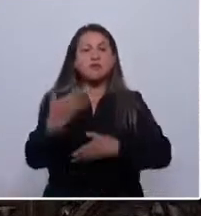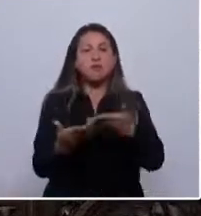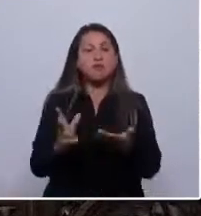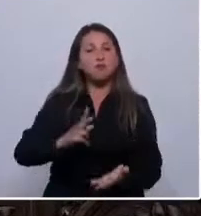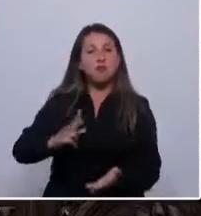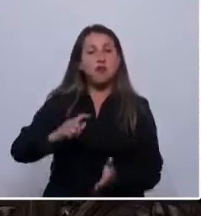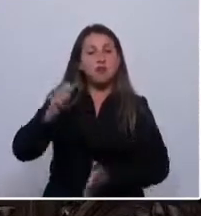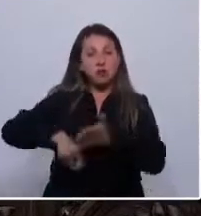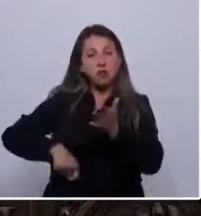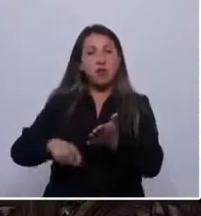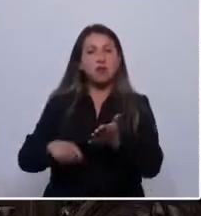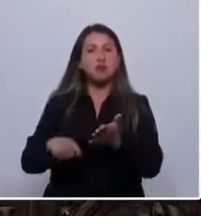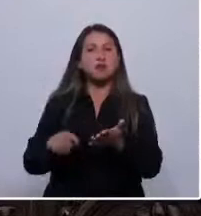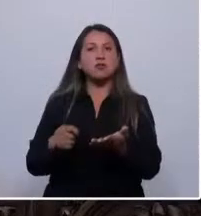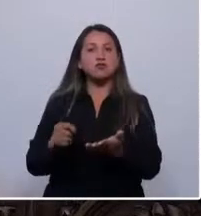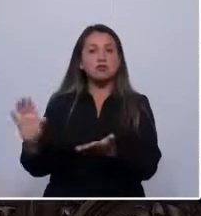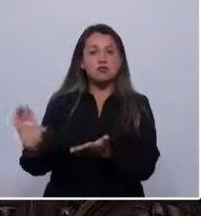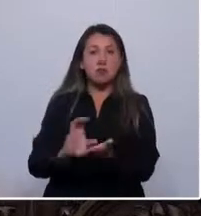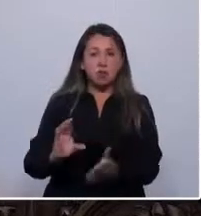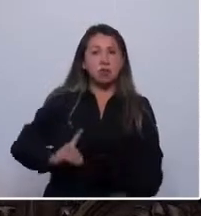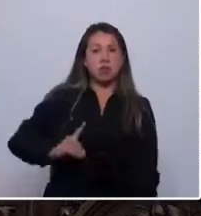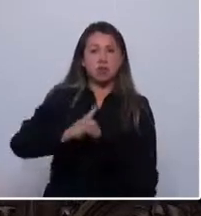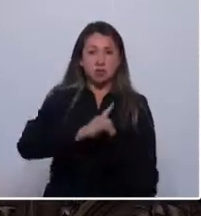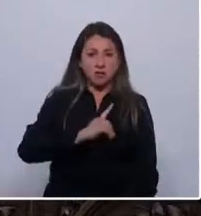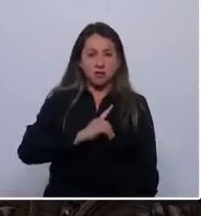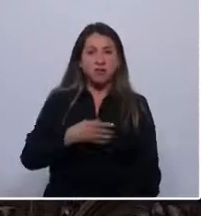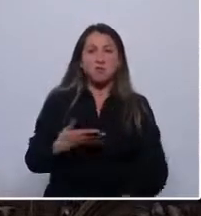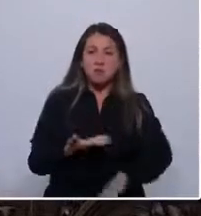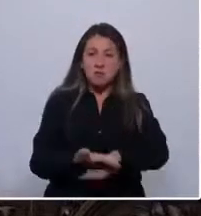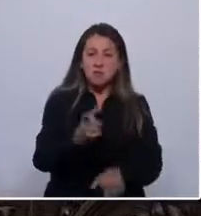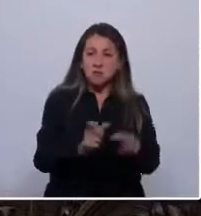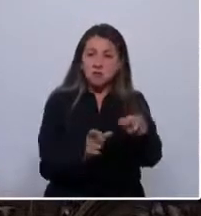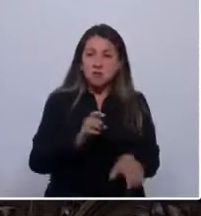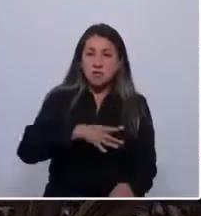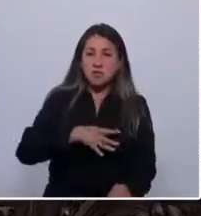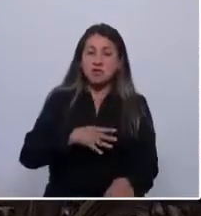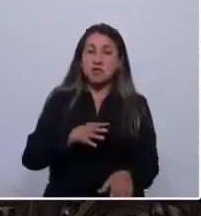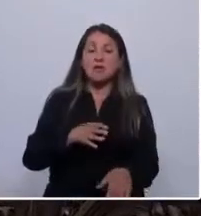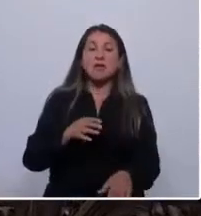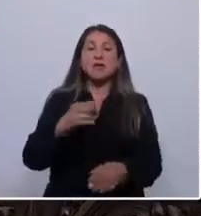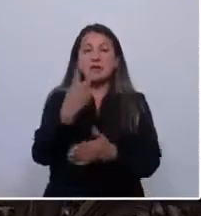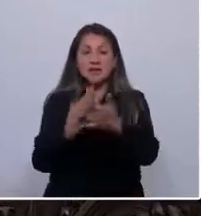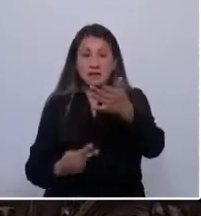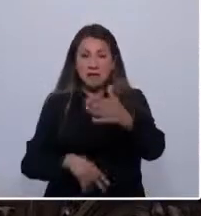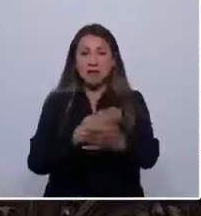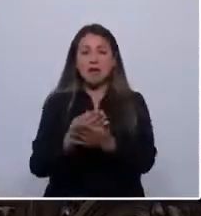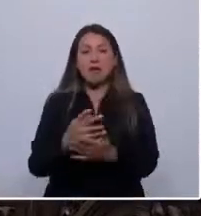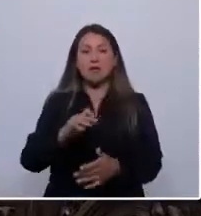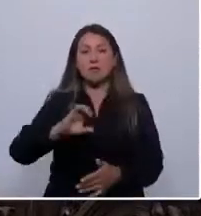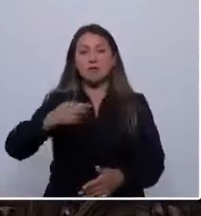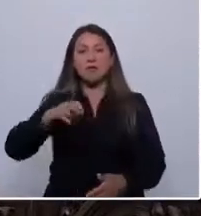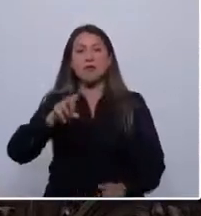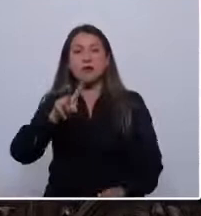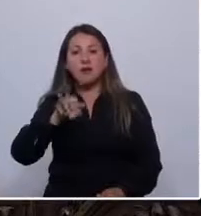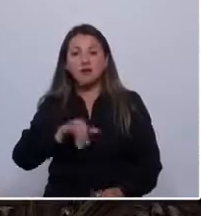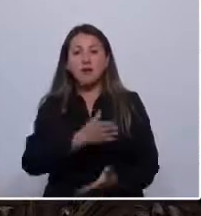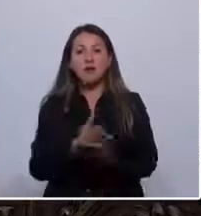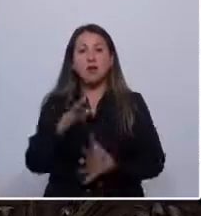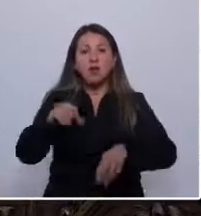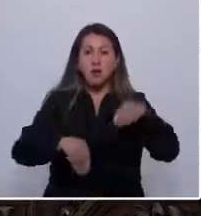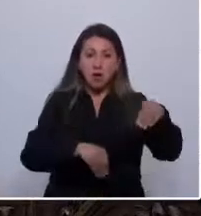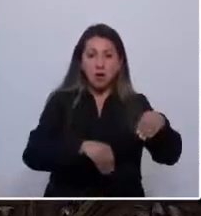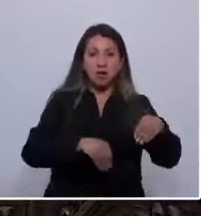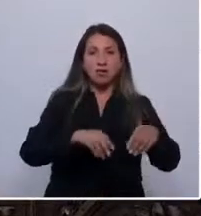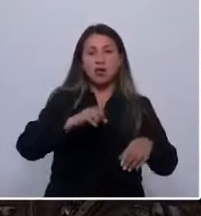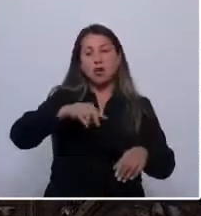remuneraciones y condiciones dignas. Lo que piden los chilenos desde Quintero y Puchuncabí hasta Putaendo y los Andes, pasando por